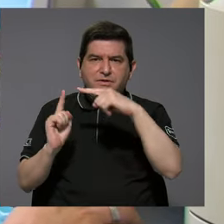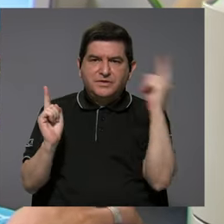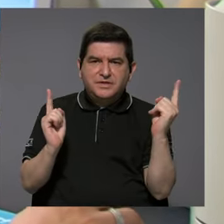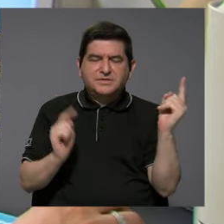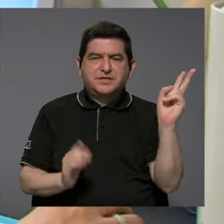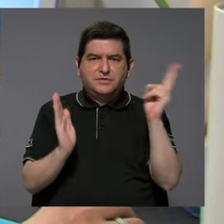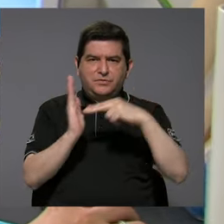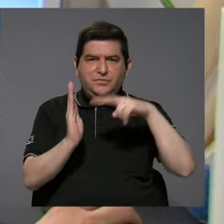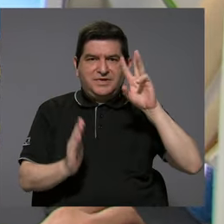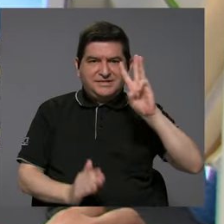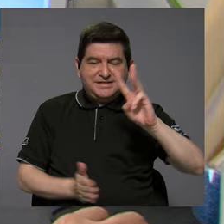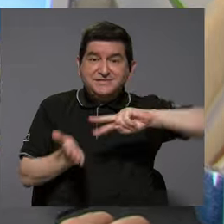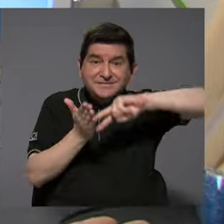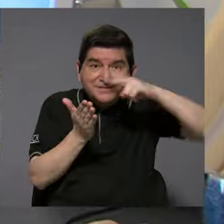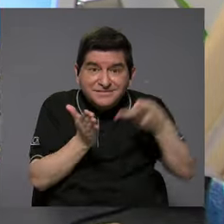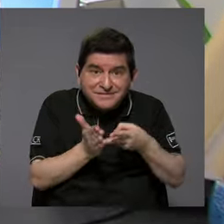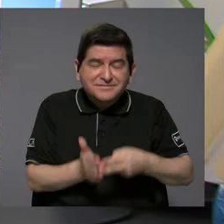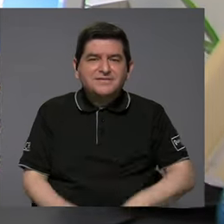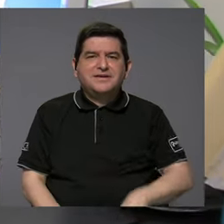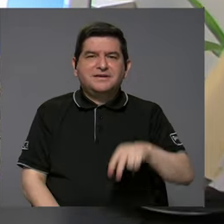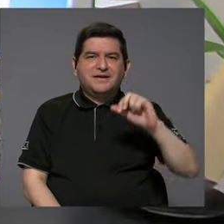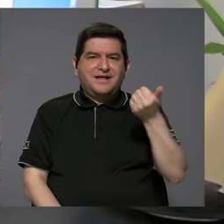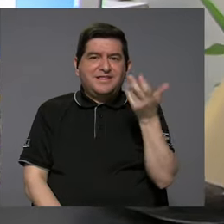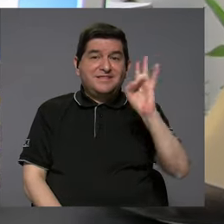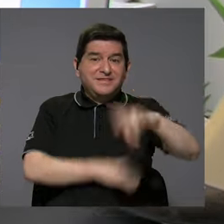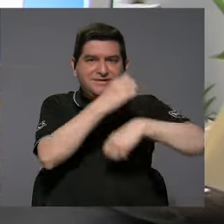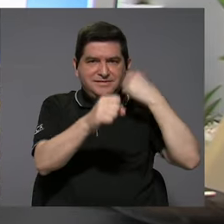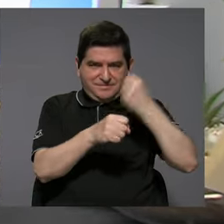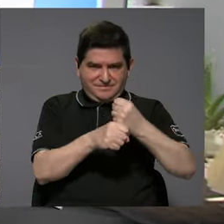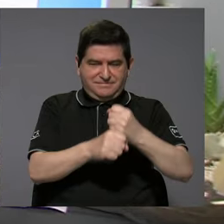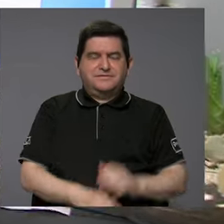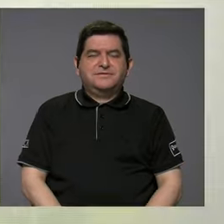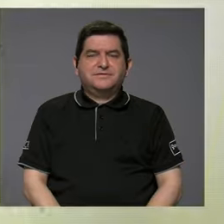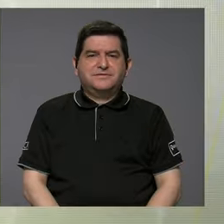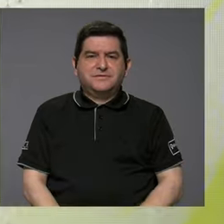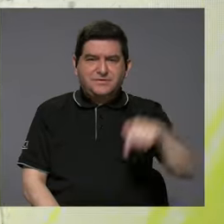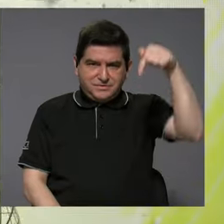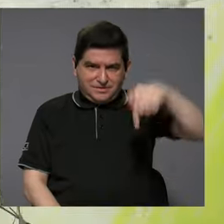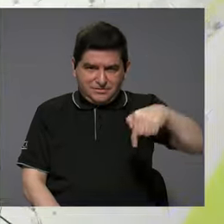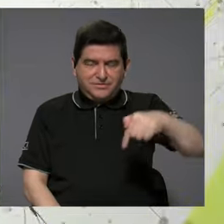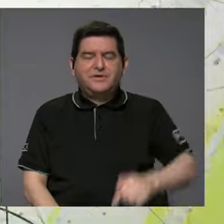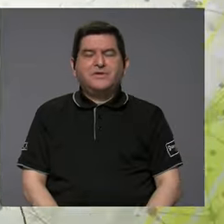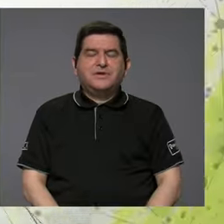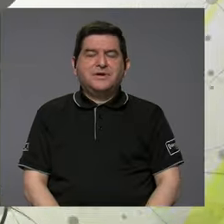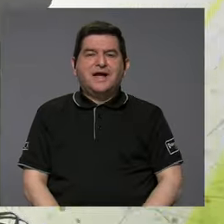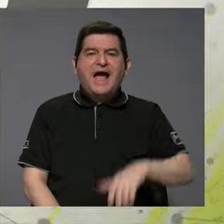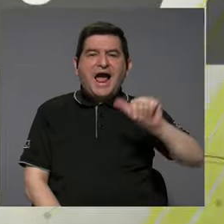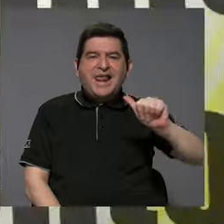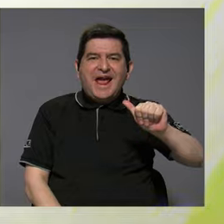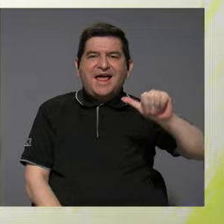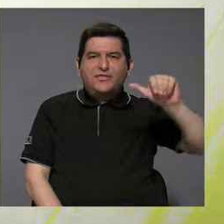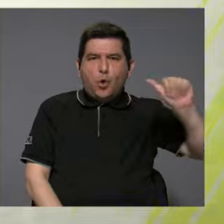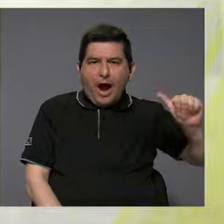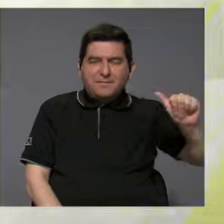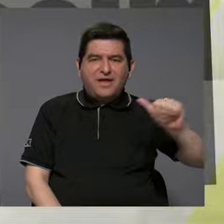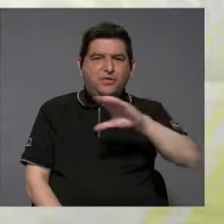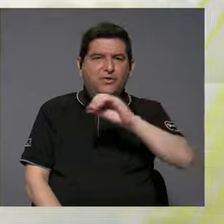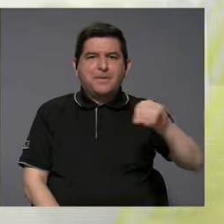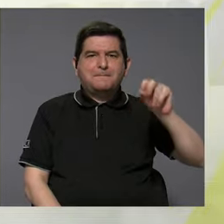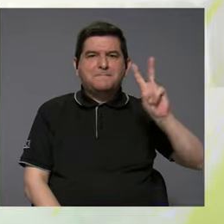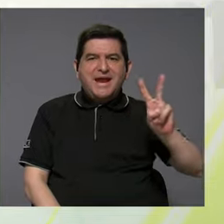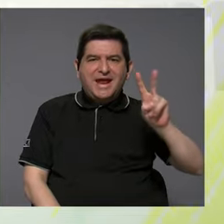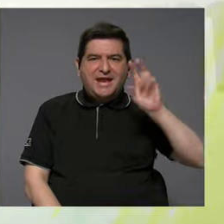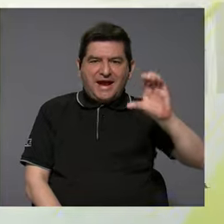2006, es decir, desde hace 17 años. En Lo que importa tendremos a Alejandro Amador y